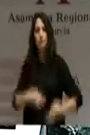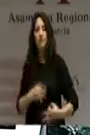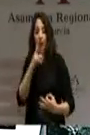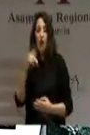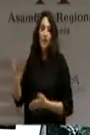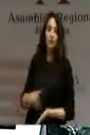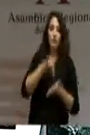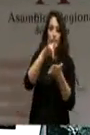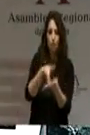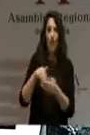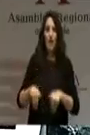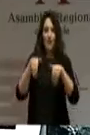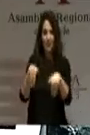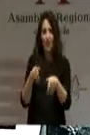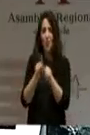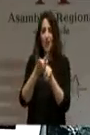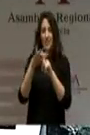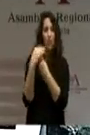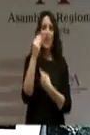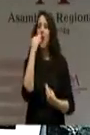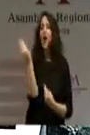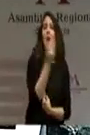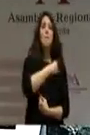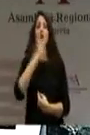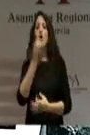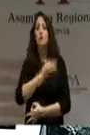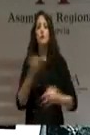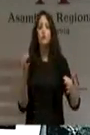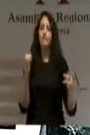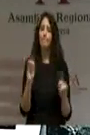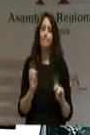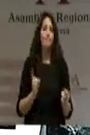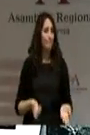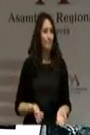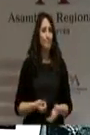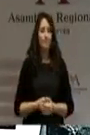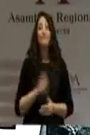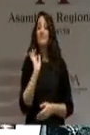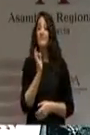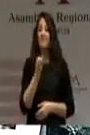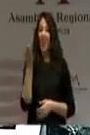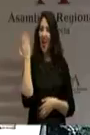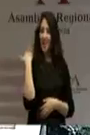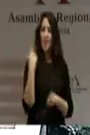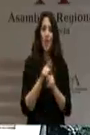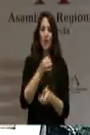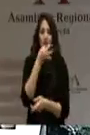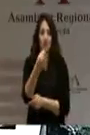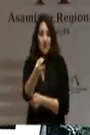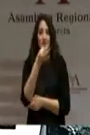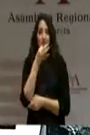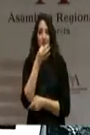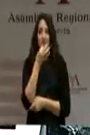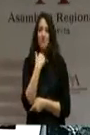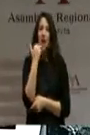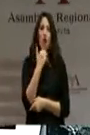decir que no en las condiciones más deseables. Es verdad que ayer usted obvió en su discurso que llega